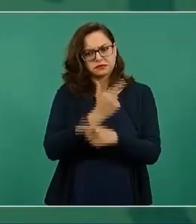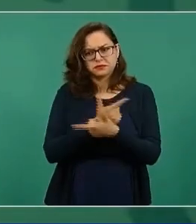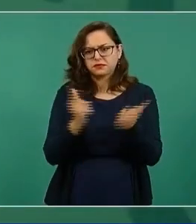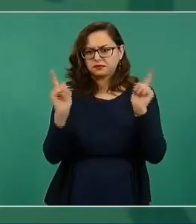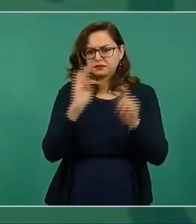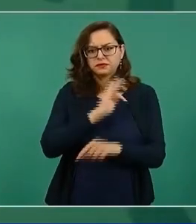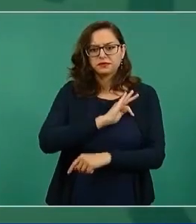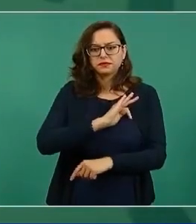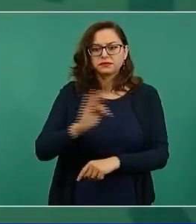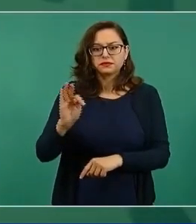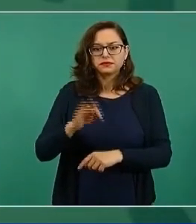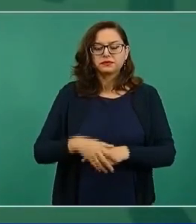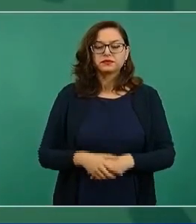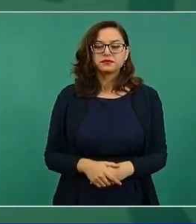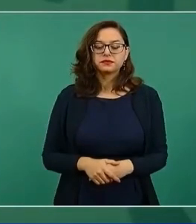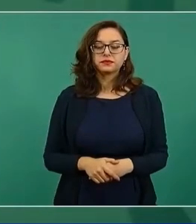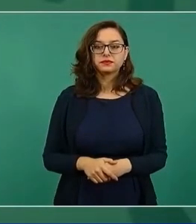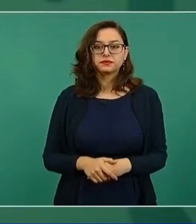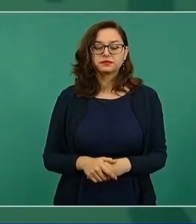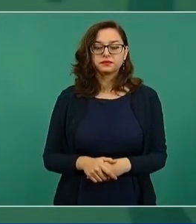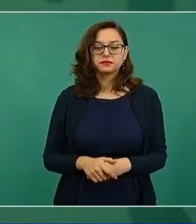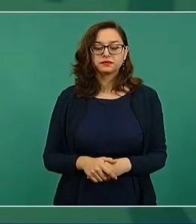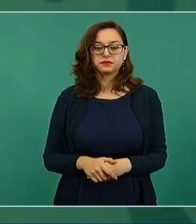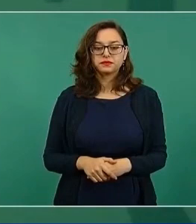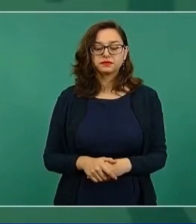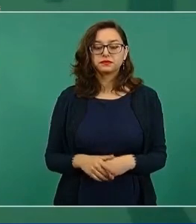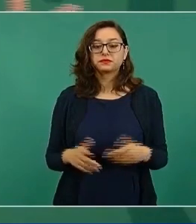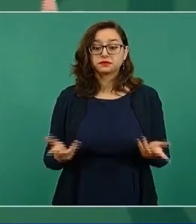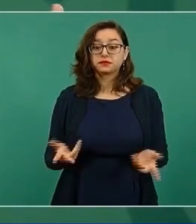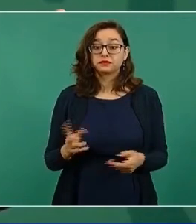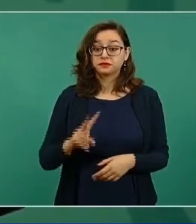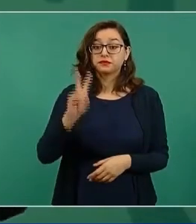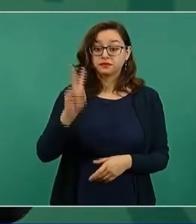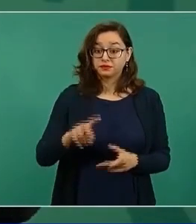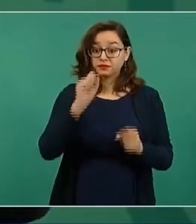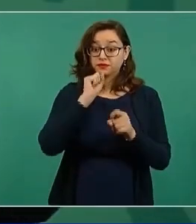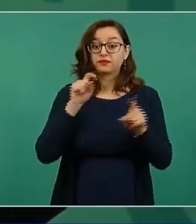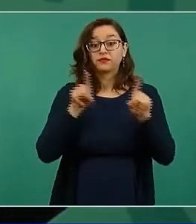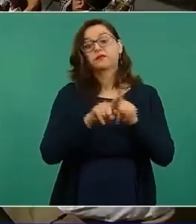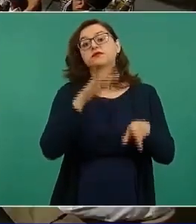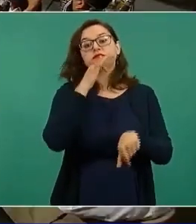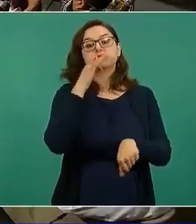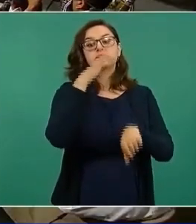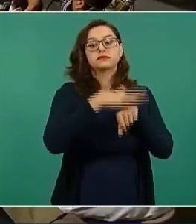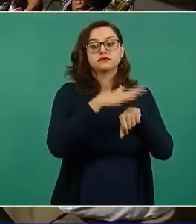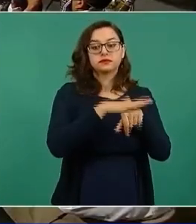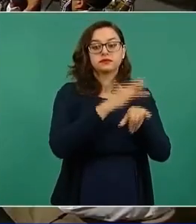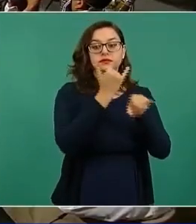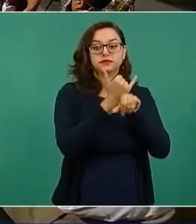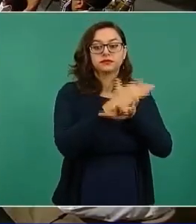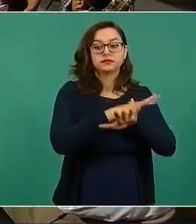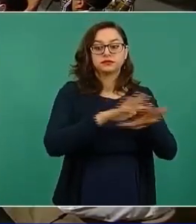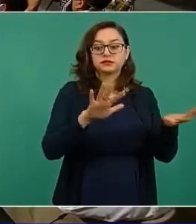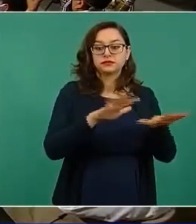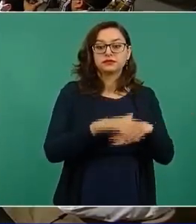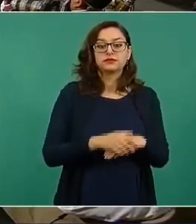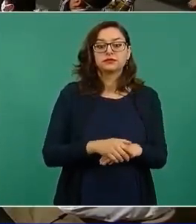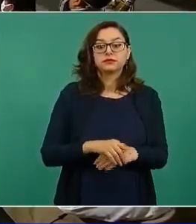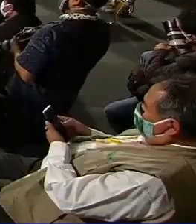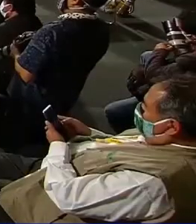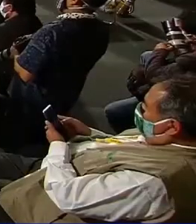porque es algo importante, que una empresa canadiense